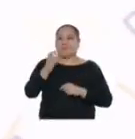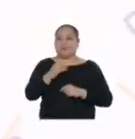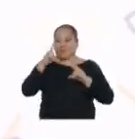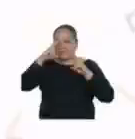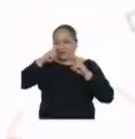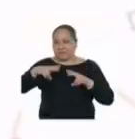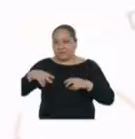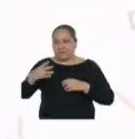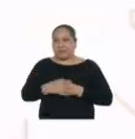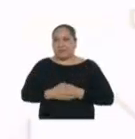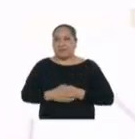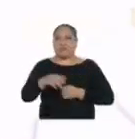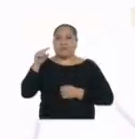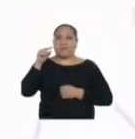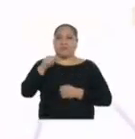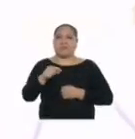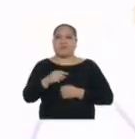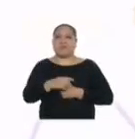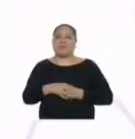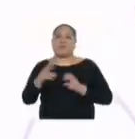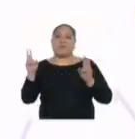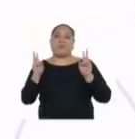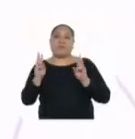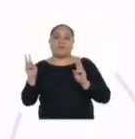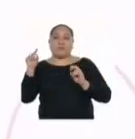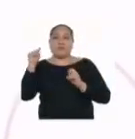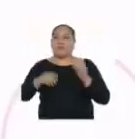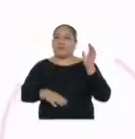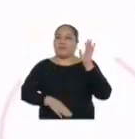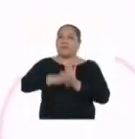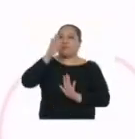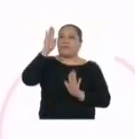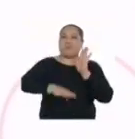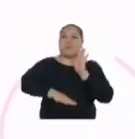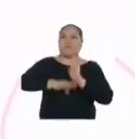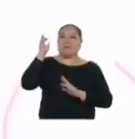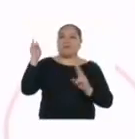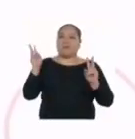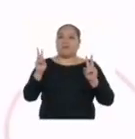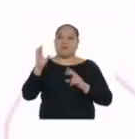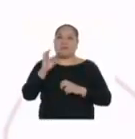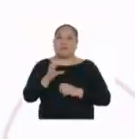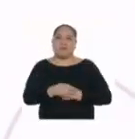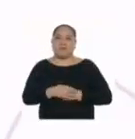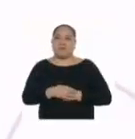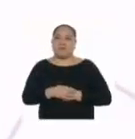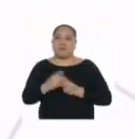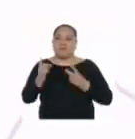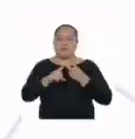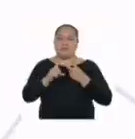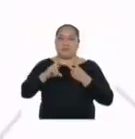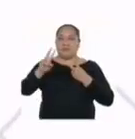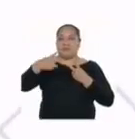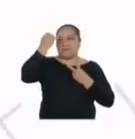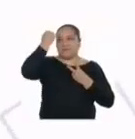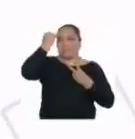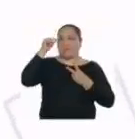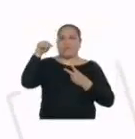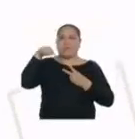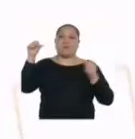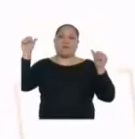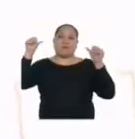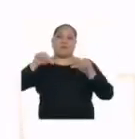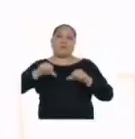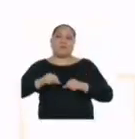verduras investigadas. En este caso, son las verduras las que contienen mayor proporción de vitamina C. La segunda hipótesis también